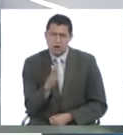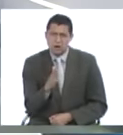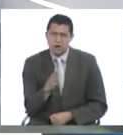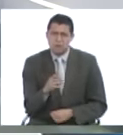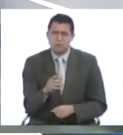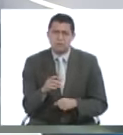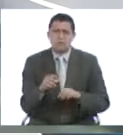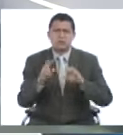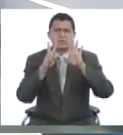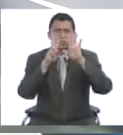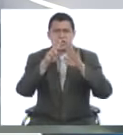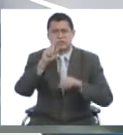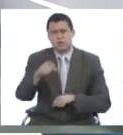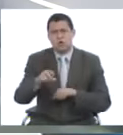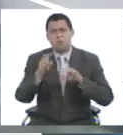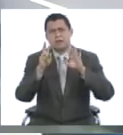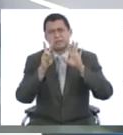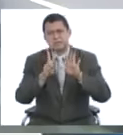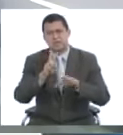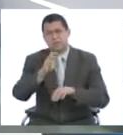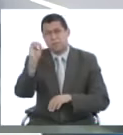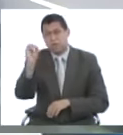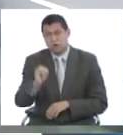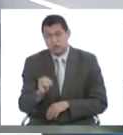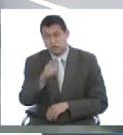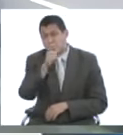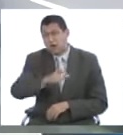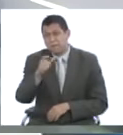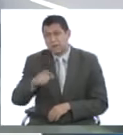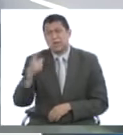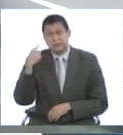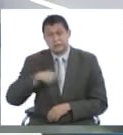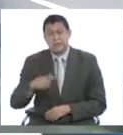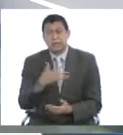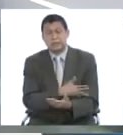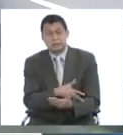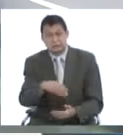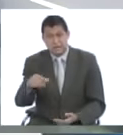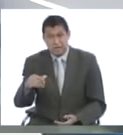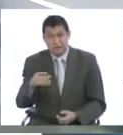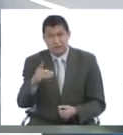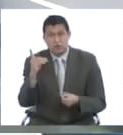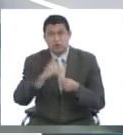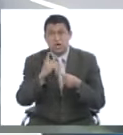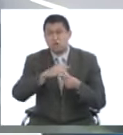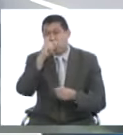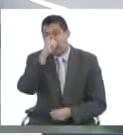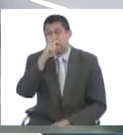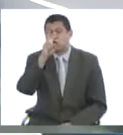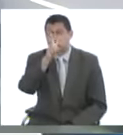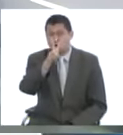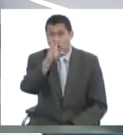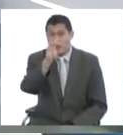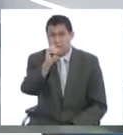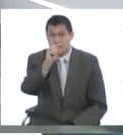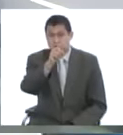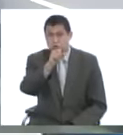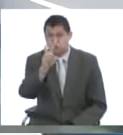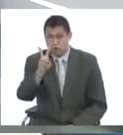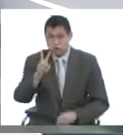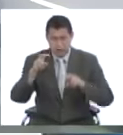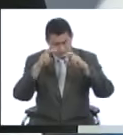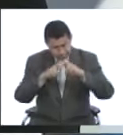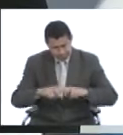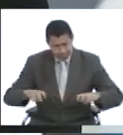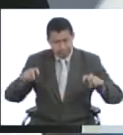un 7,7%. O sea, 7,7% de la población padece de esta enfermedad. Esos datos son de 2012 y son basados en estudios